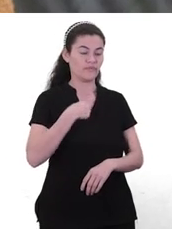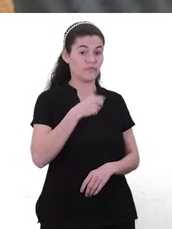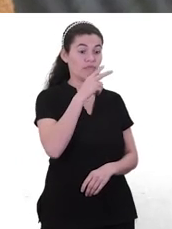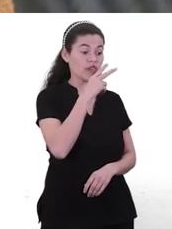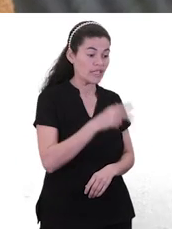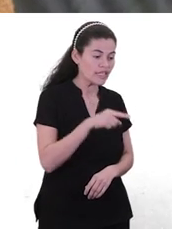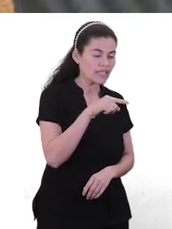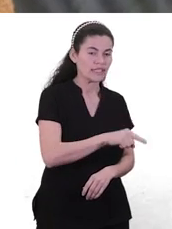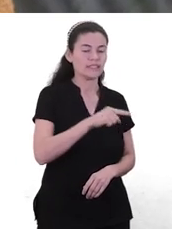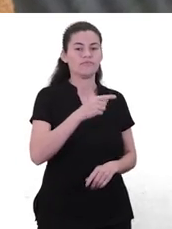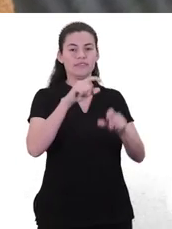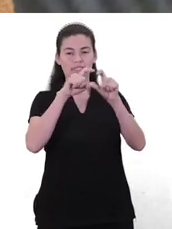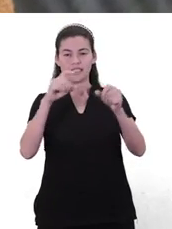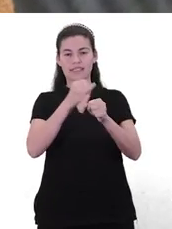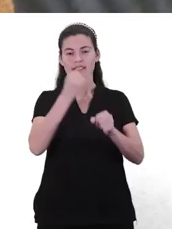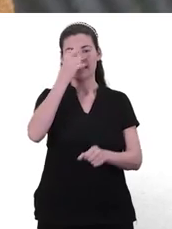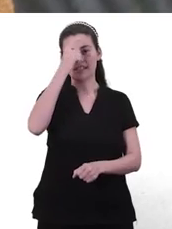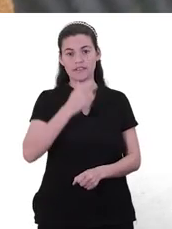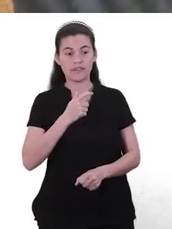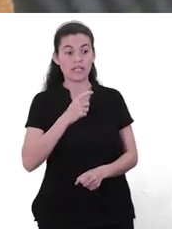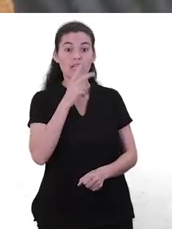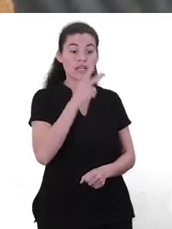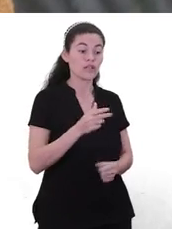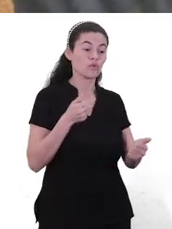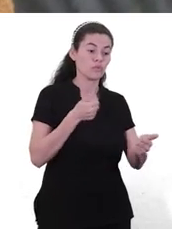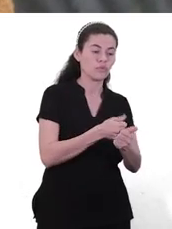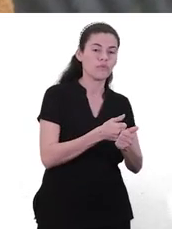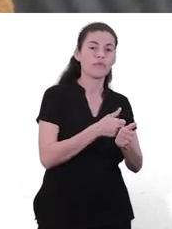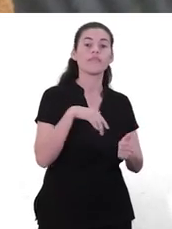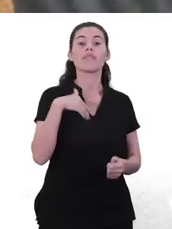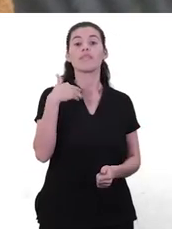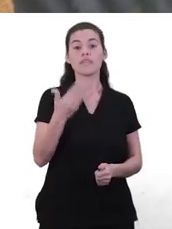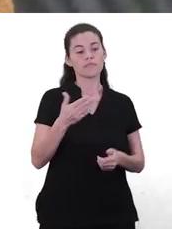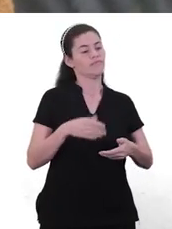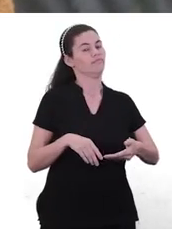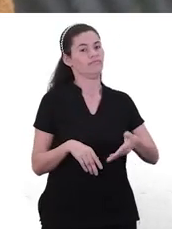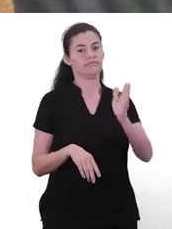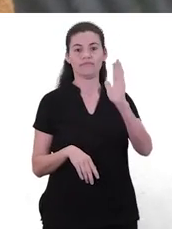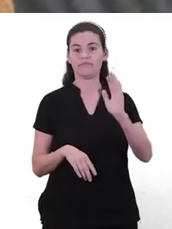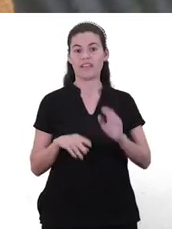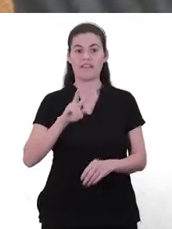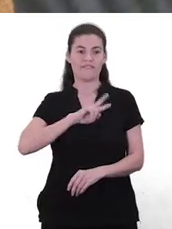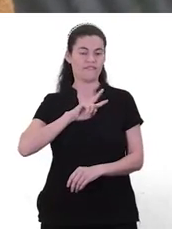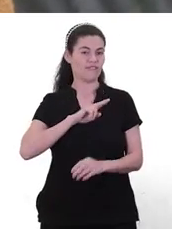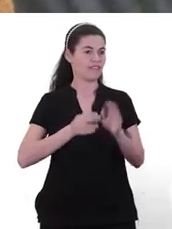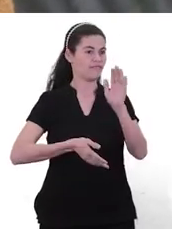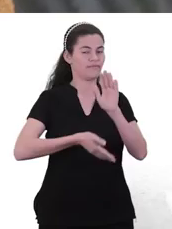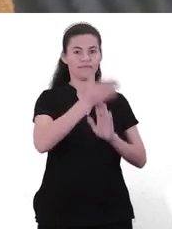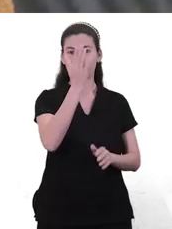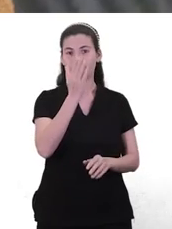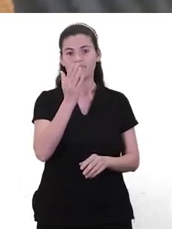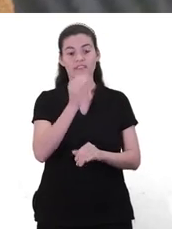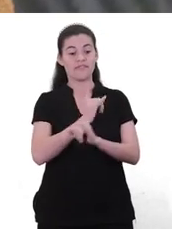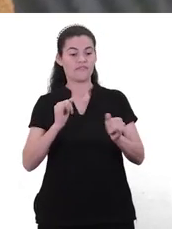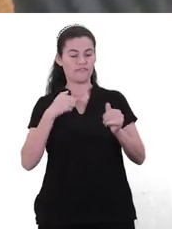la autonomía, verdad? De que nuestros hijos van a estar con nosotros un tiempo y que después van a, salen a la vida, o sea, al mundo,